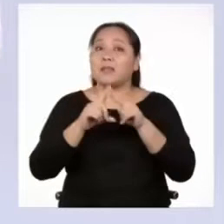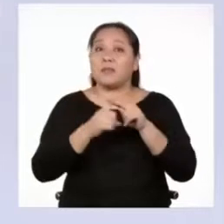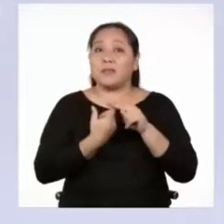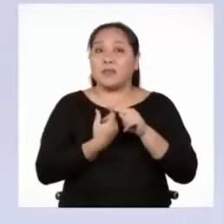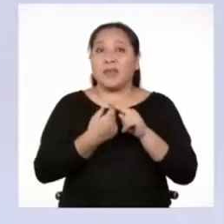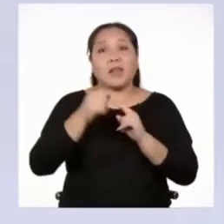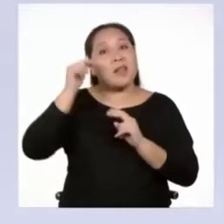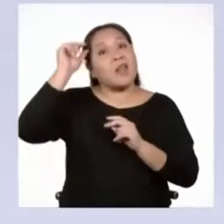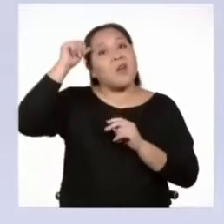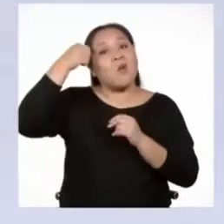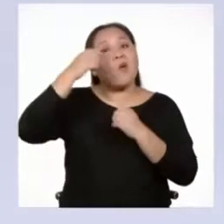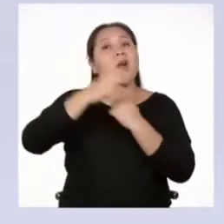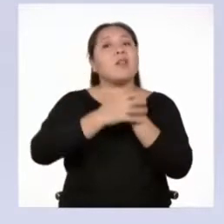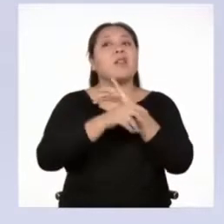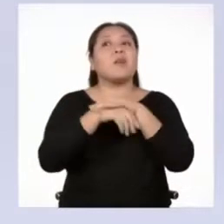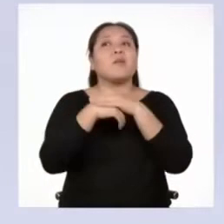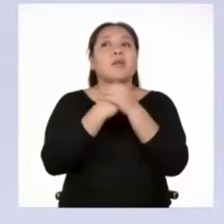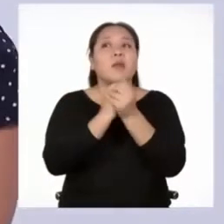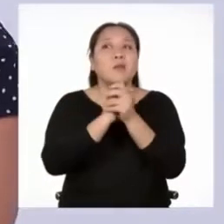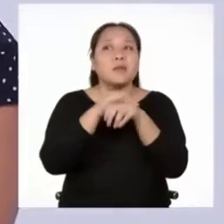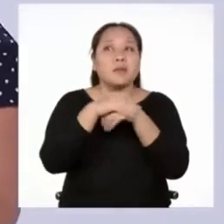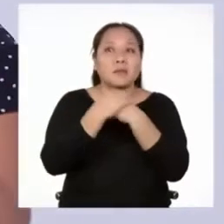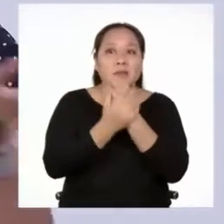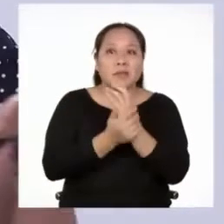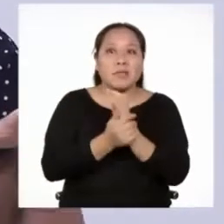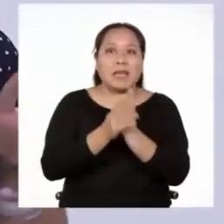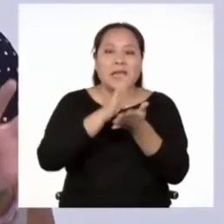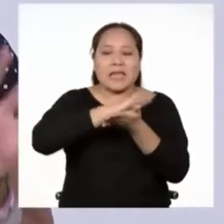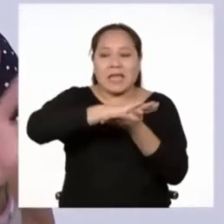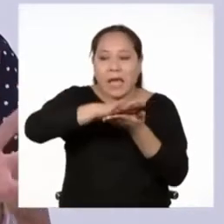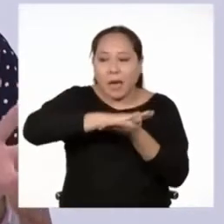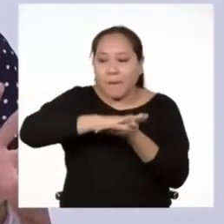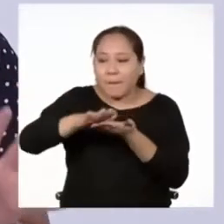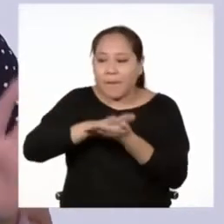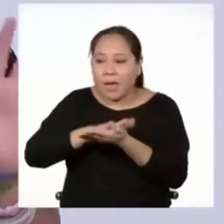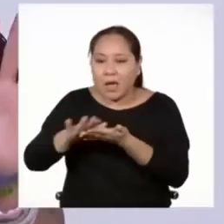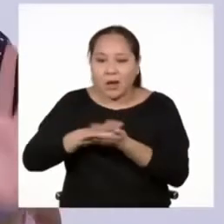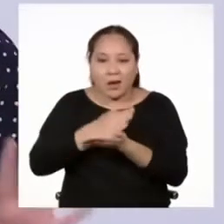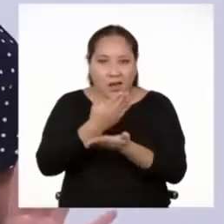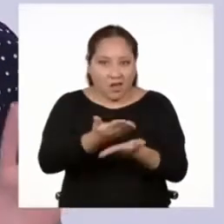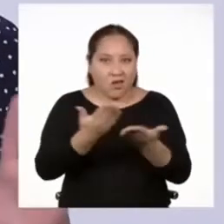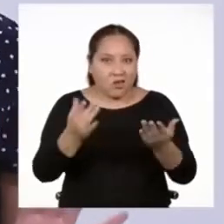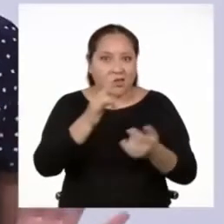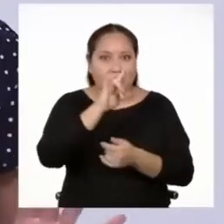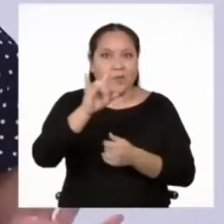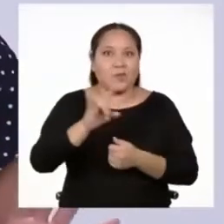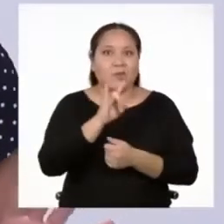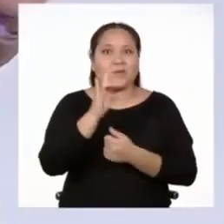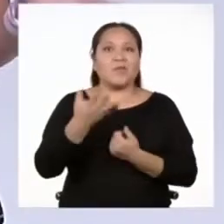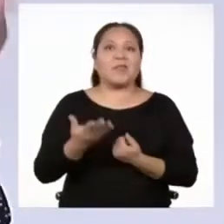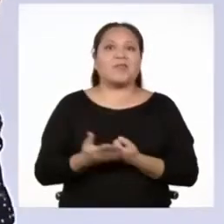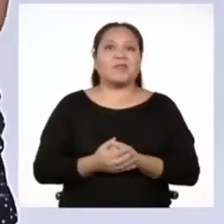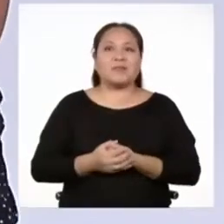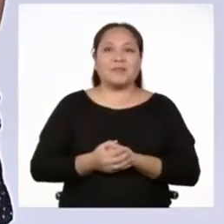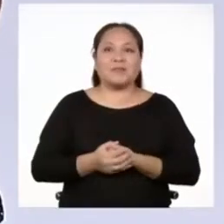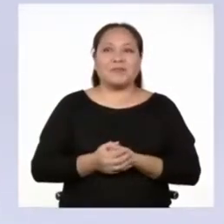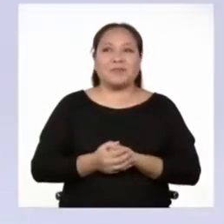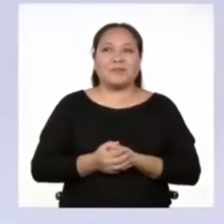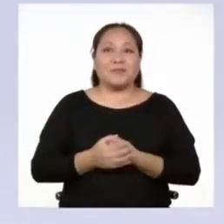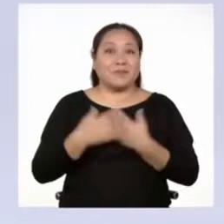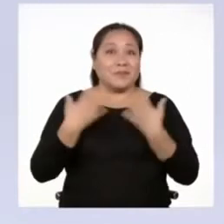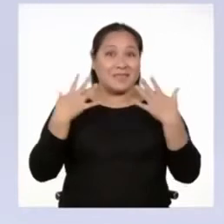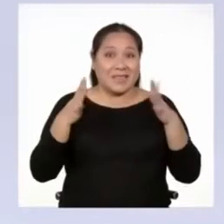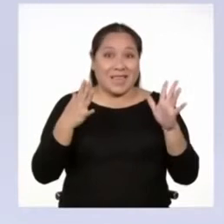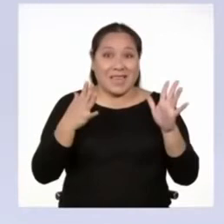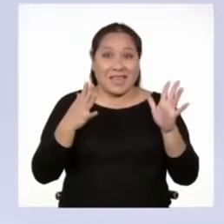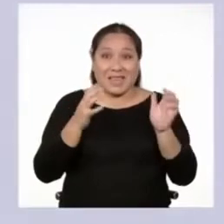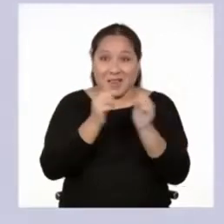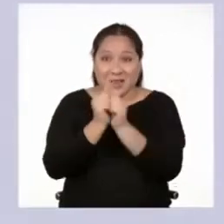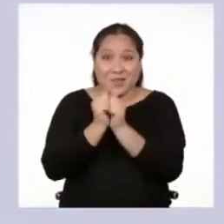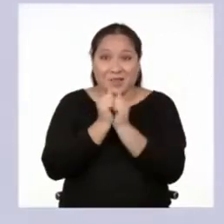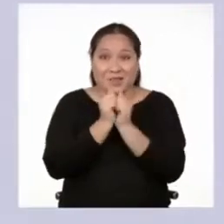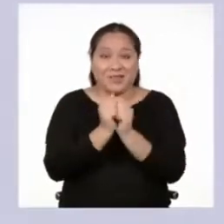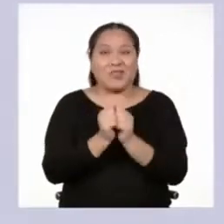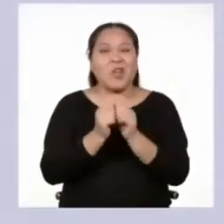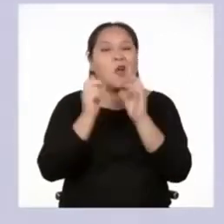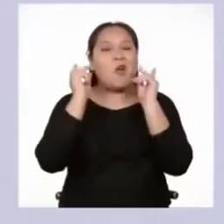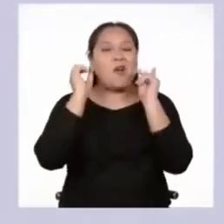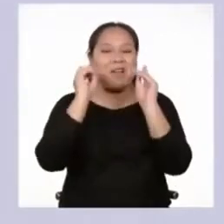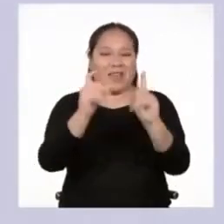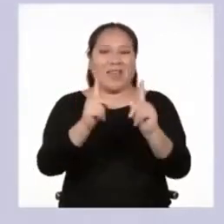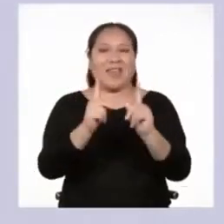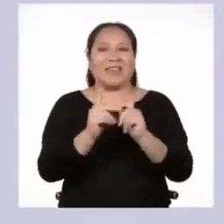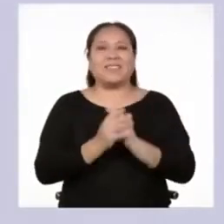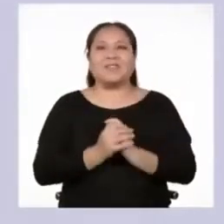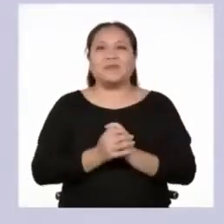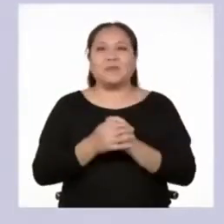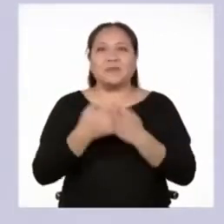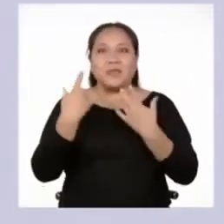recuerda siempre lavarte bien las manos y limpiar todo lo que vayamos a usar en nuestra área de trabajo. ¿Ya estamos todos juntos? Muy bien,